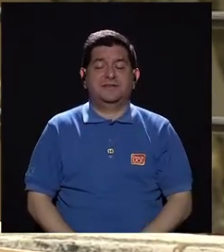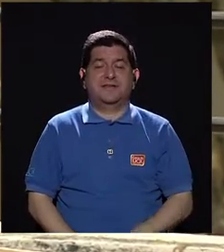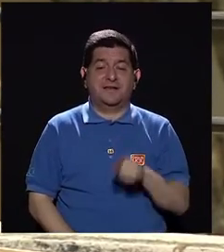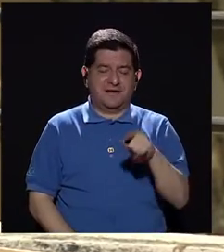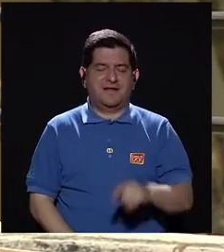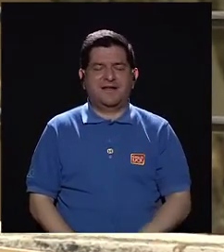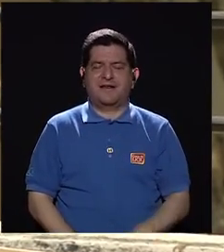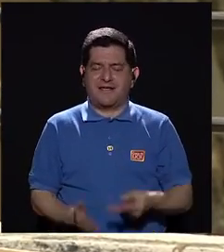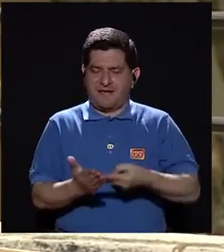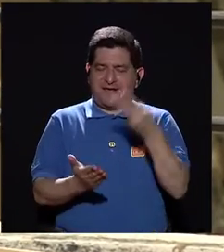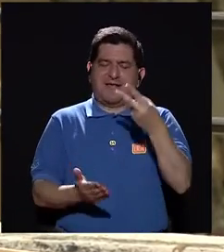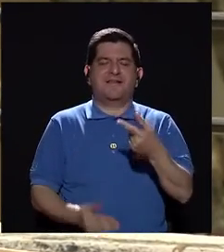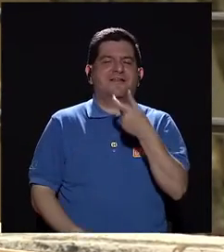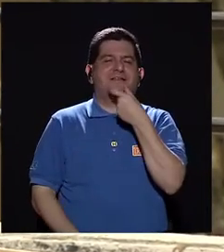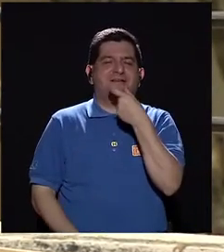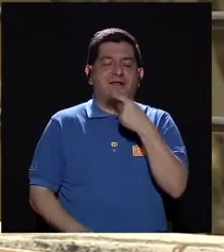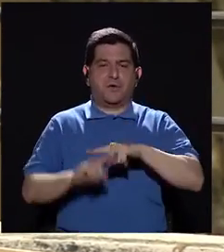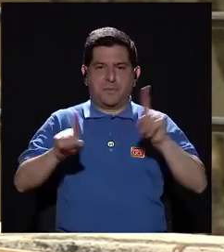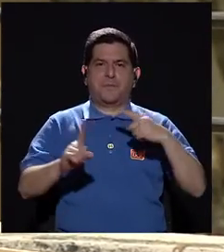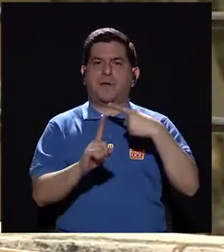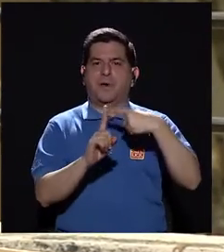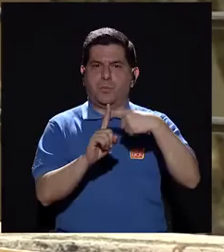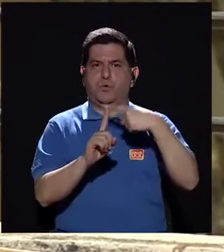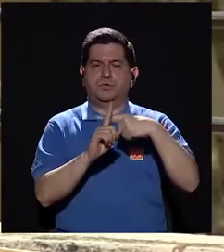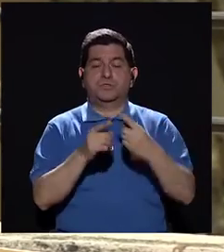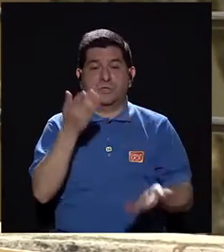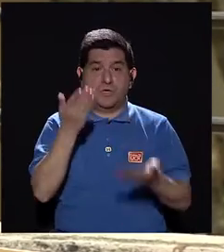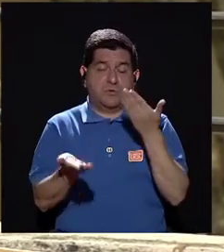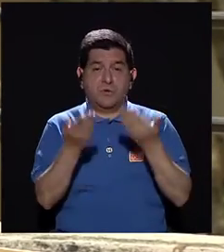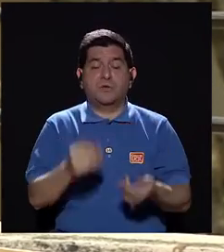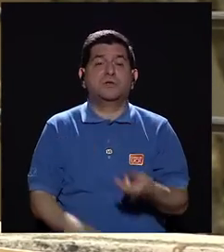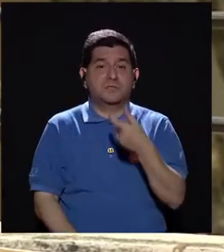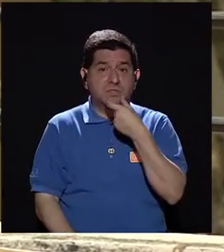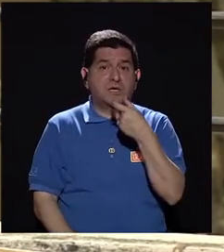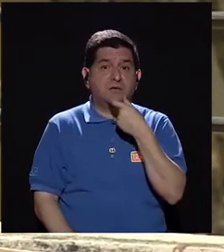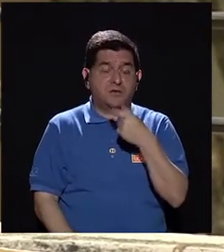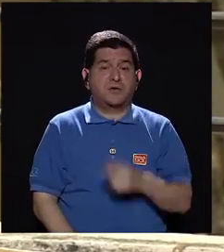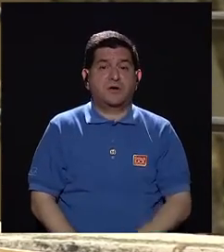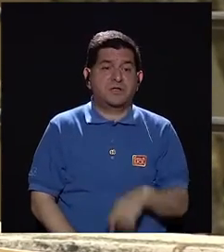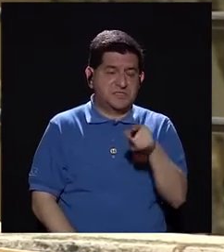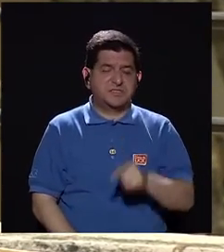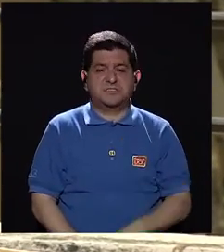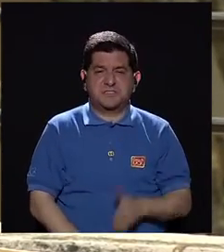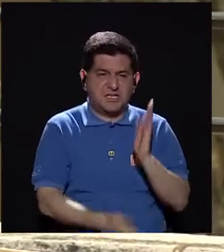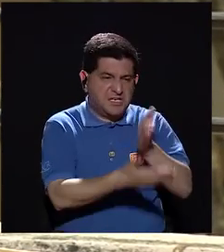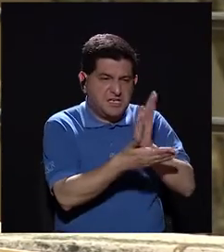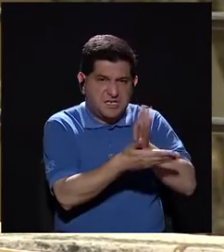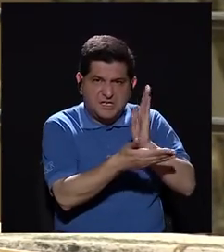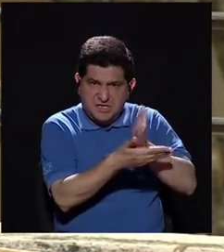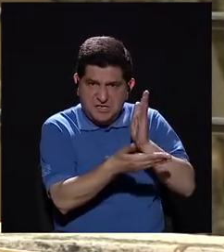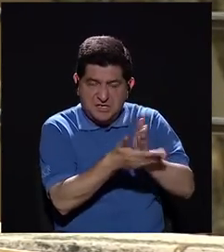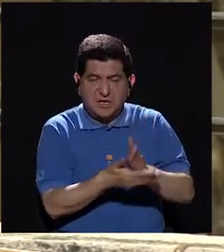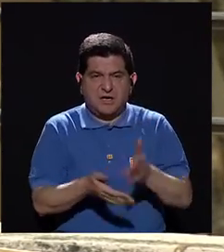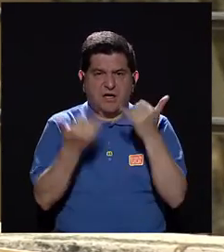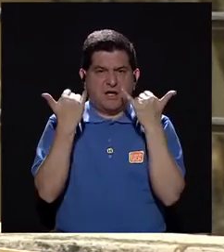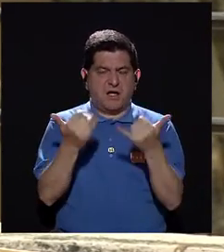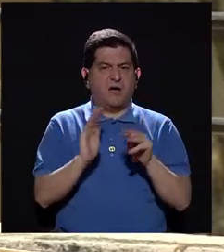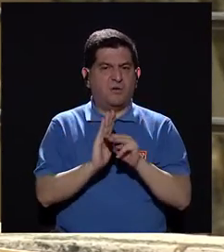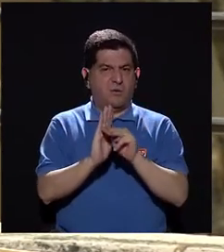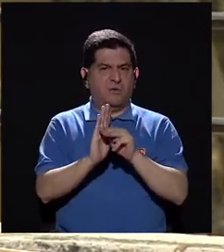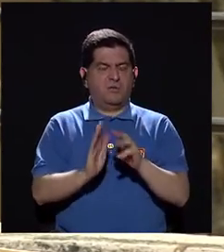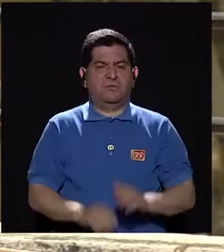rico que es reírnos. Pero reírnos en positivo, porque también podríamos reírnos desde la parte del bullying que ahora está tanto de moda que